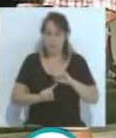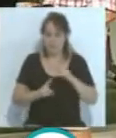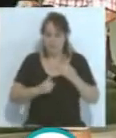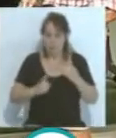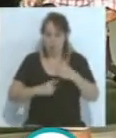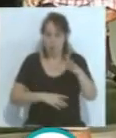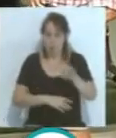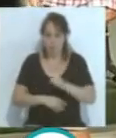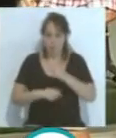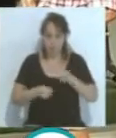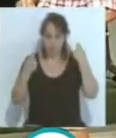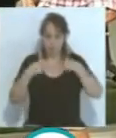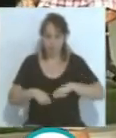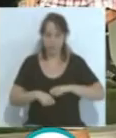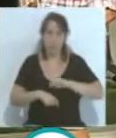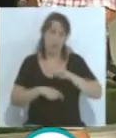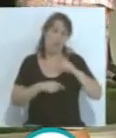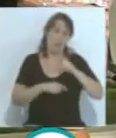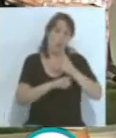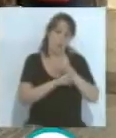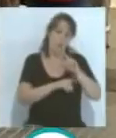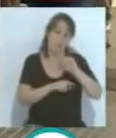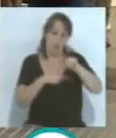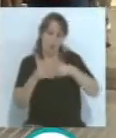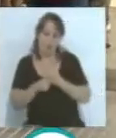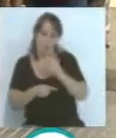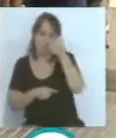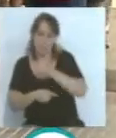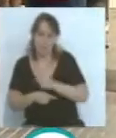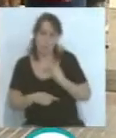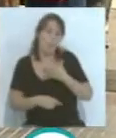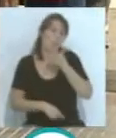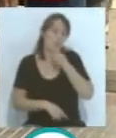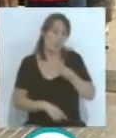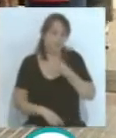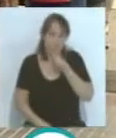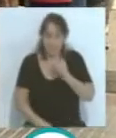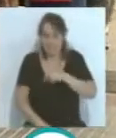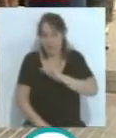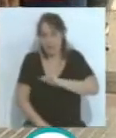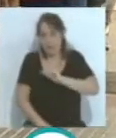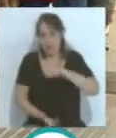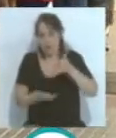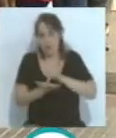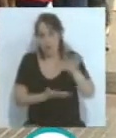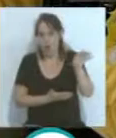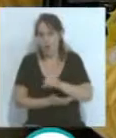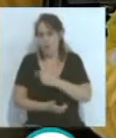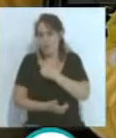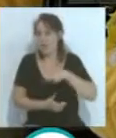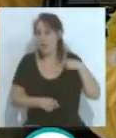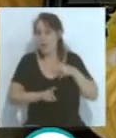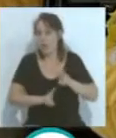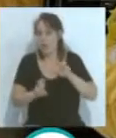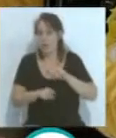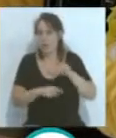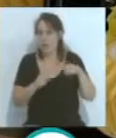en ponérsela después de los jugadores. Hombre, es muy bonito ese sentimiento cuando adquieres esa nueva camiseta, y sobre